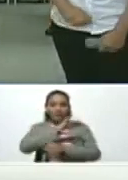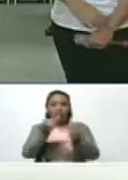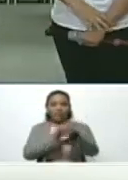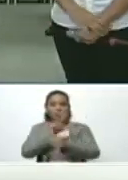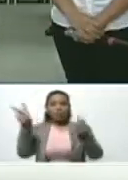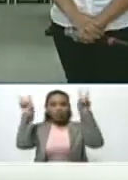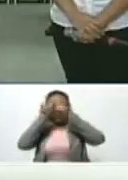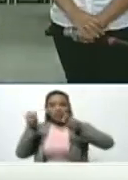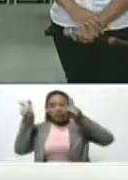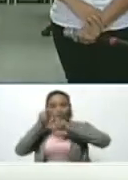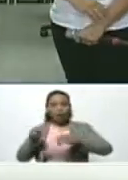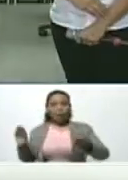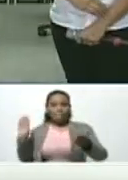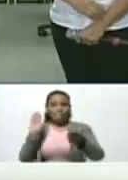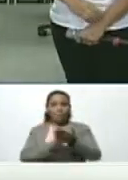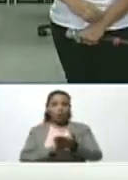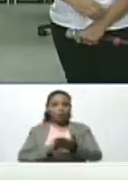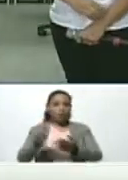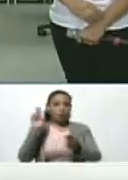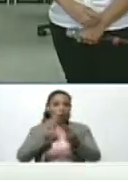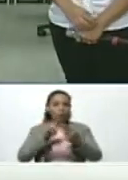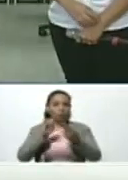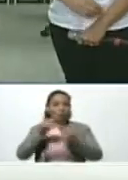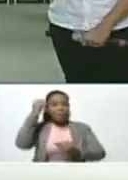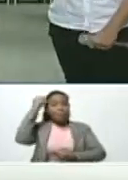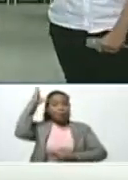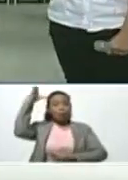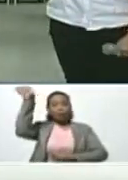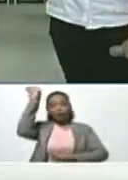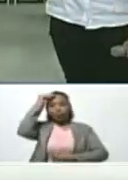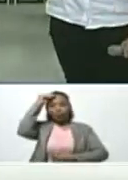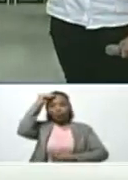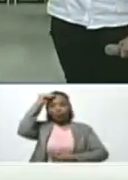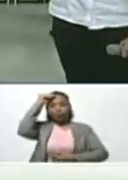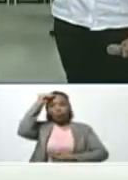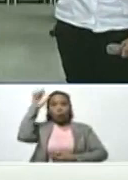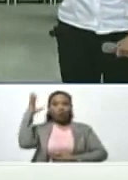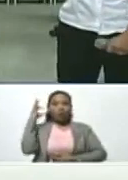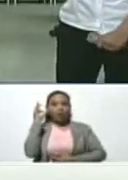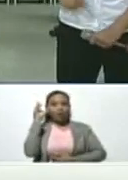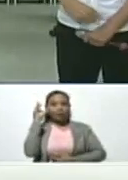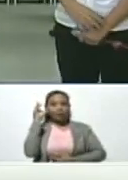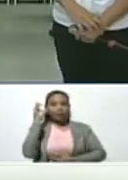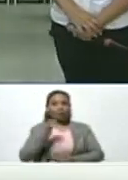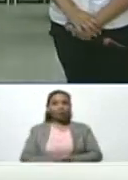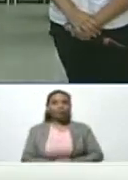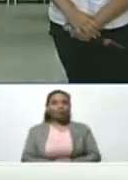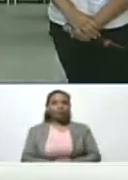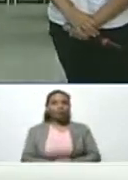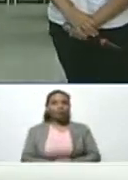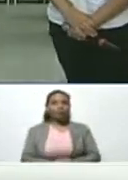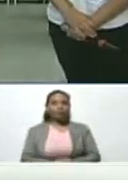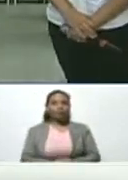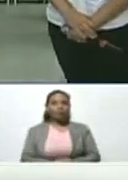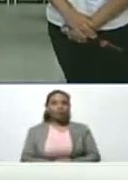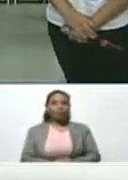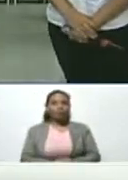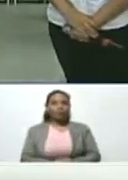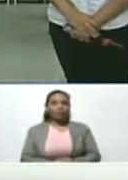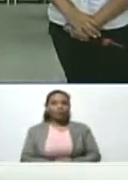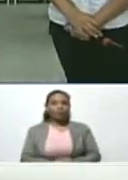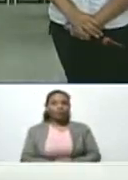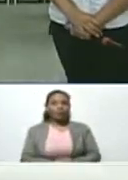de investigación y aplicación del conocimiento, con Carleline Gavidia, Carleline Gavidia,